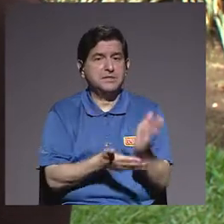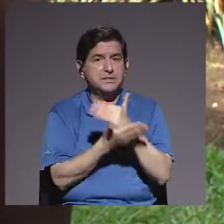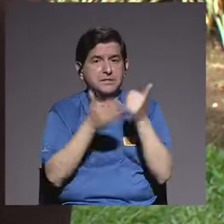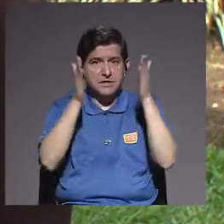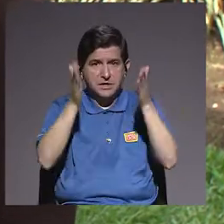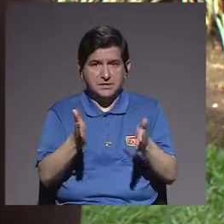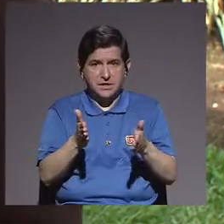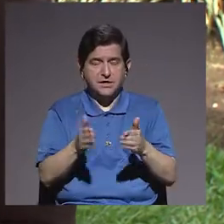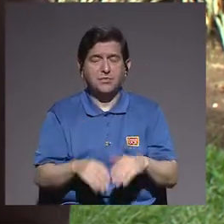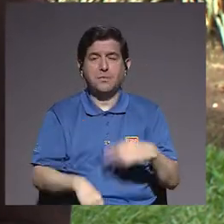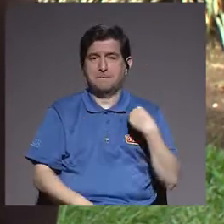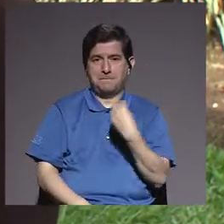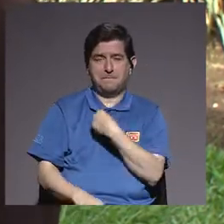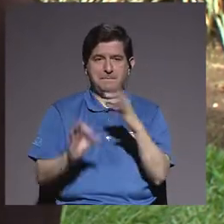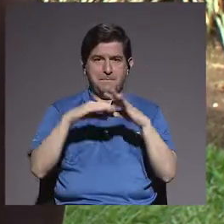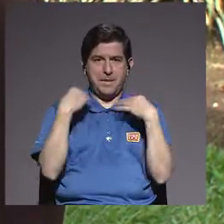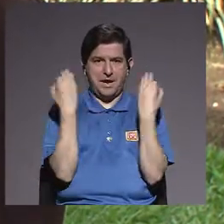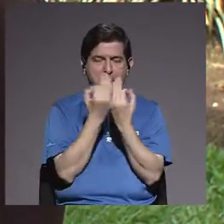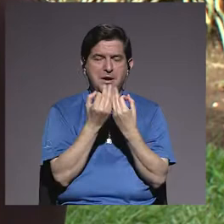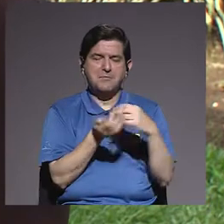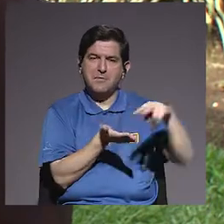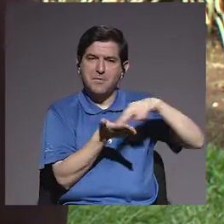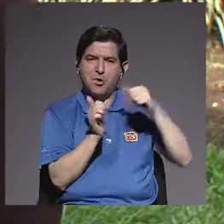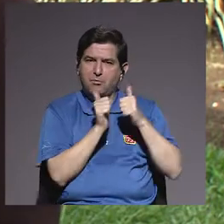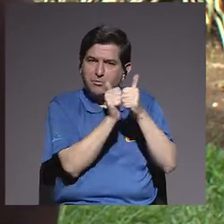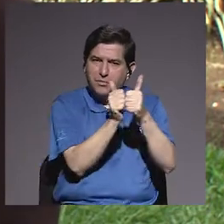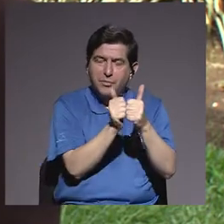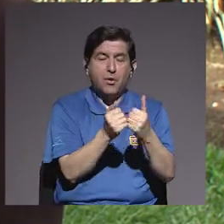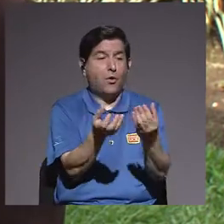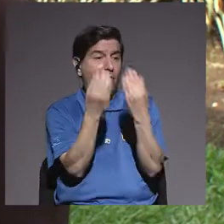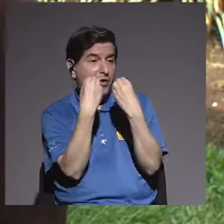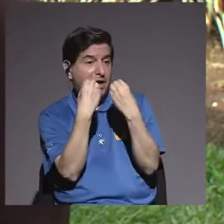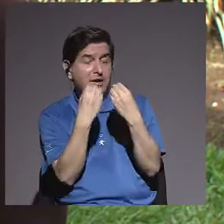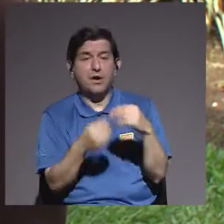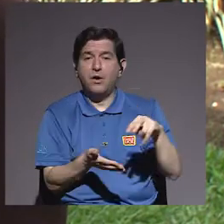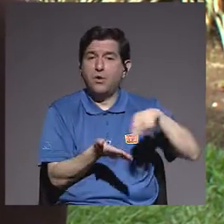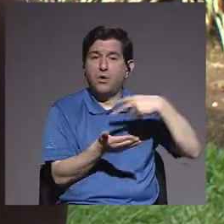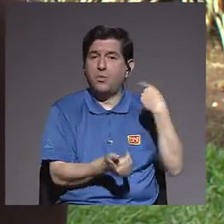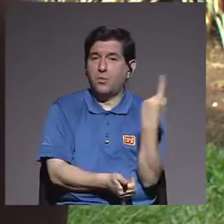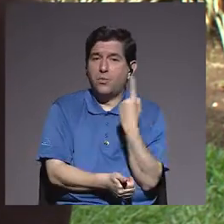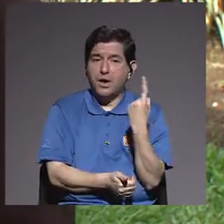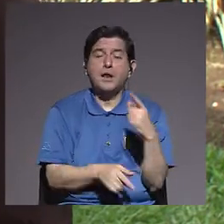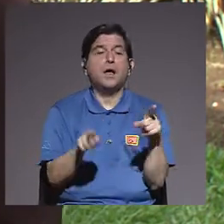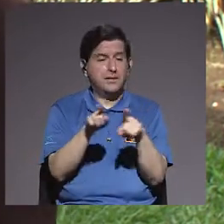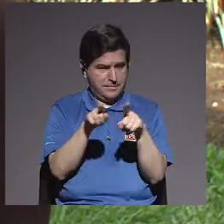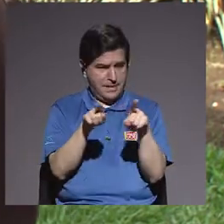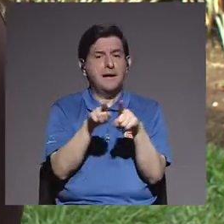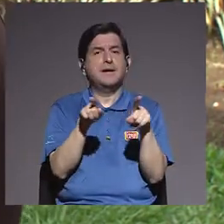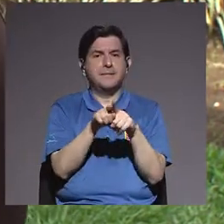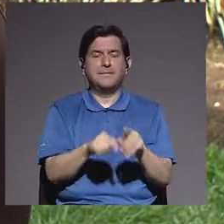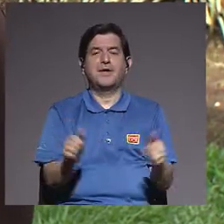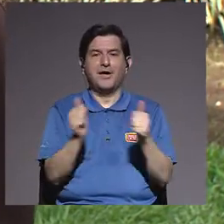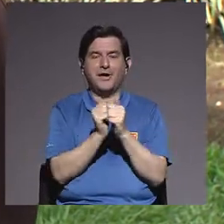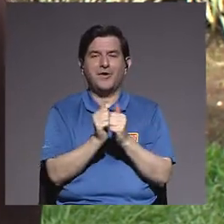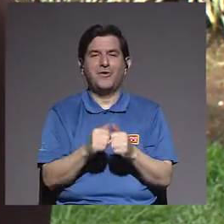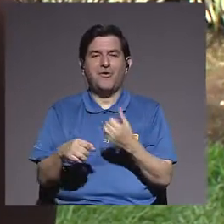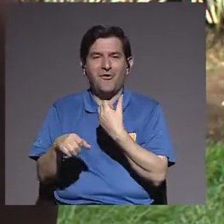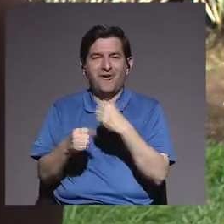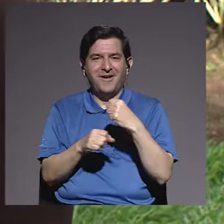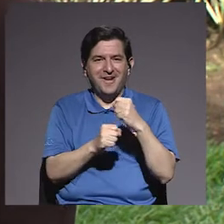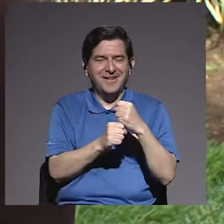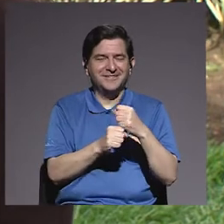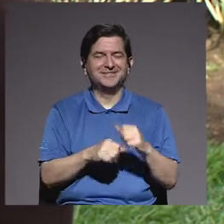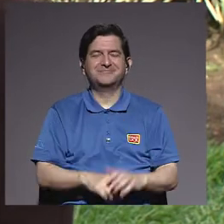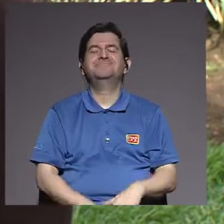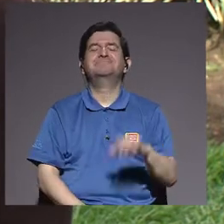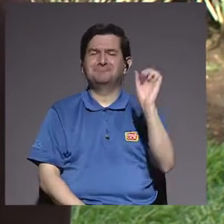vez alguno de los familiares pueda ponerse a bailar con esa persona, que le enseñe, o bailar solita, o solito. También, escoba también, sí, sí,